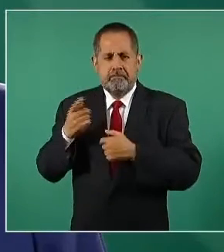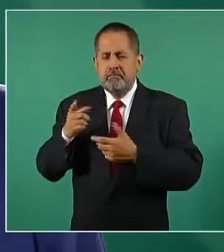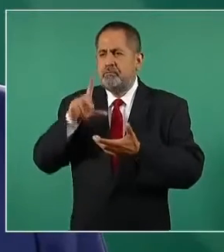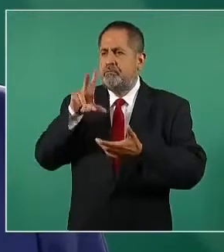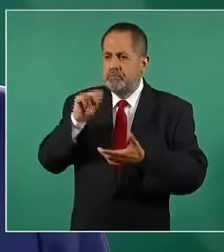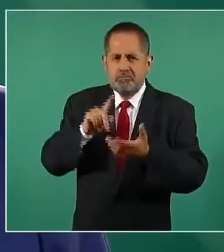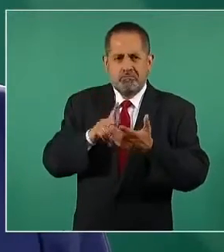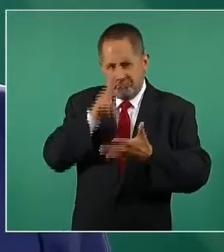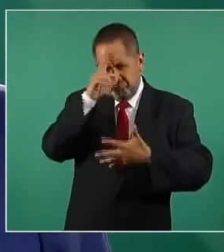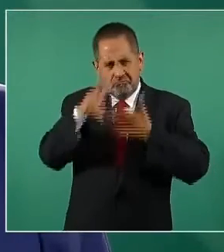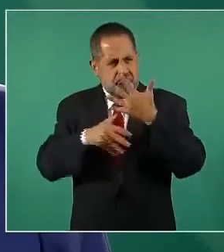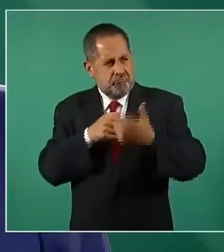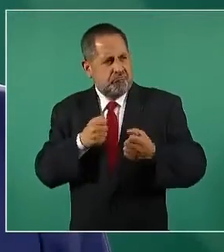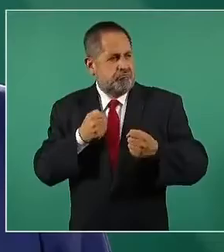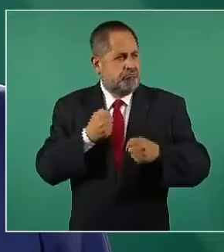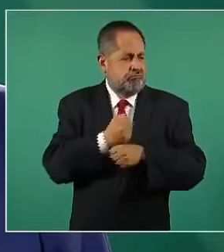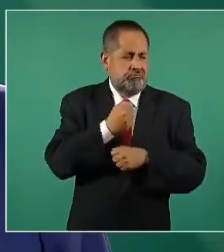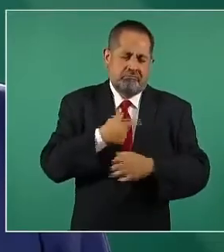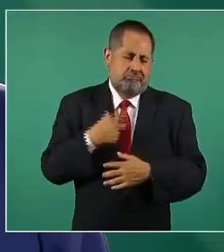Violencia,